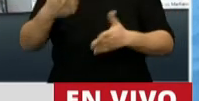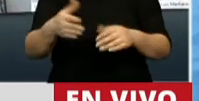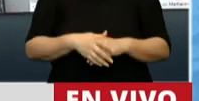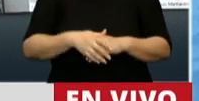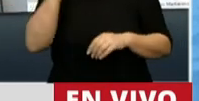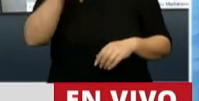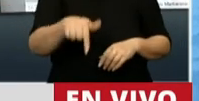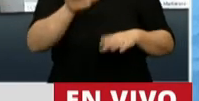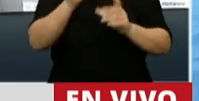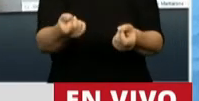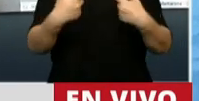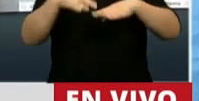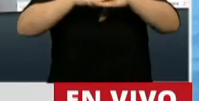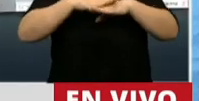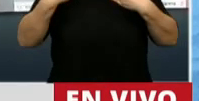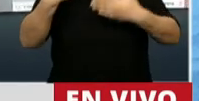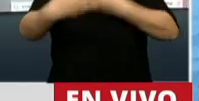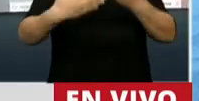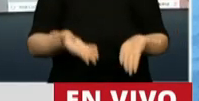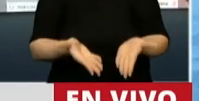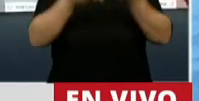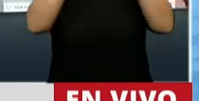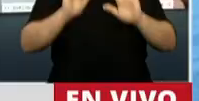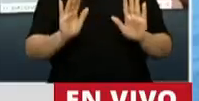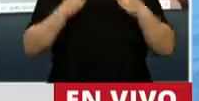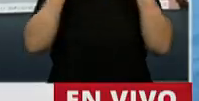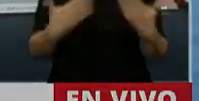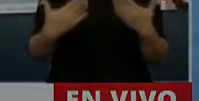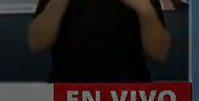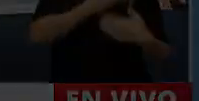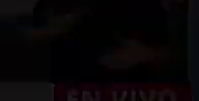Esto sienta las bases para crecer. Gracias, señor presidente. Gracias, diputado.